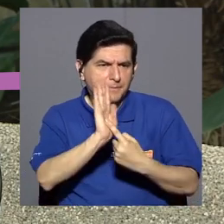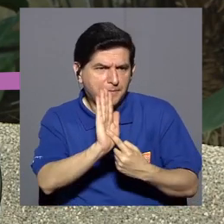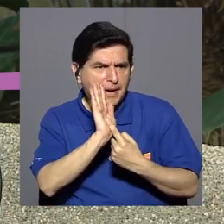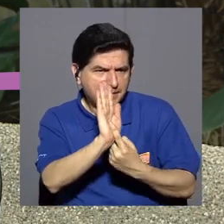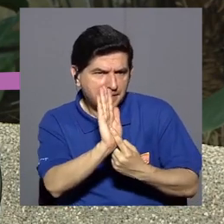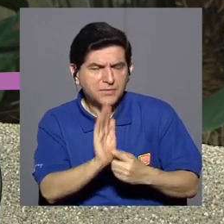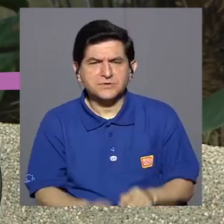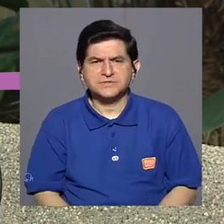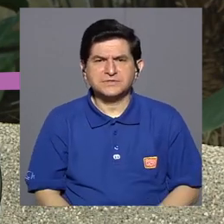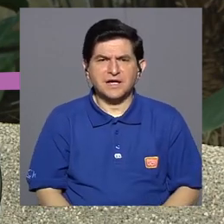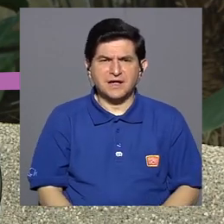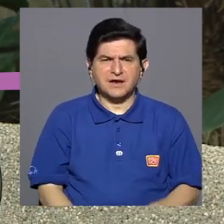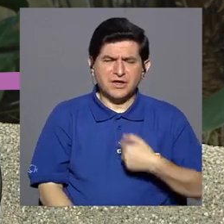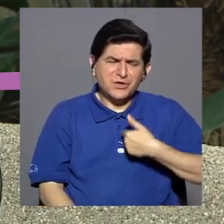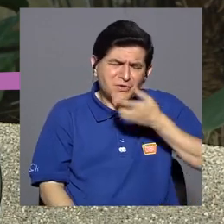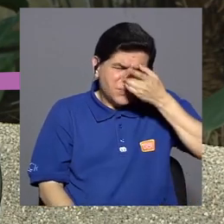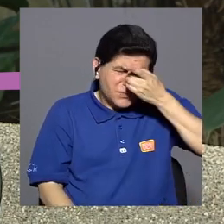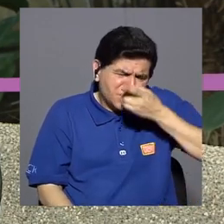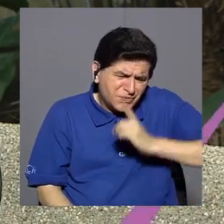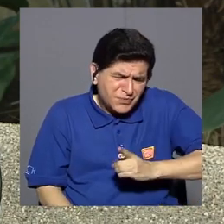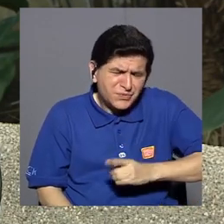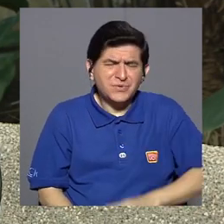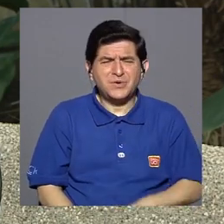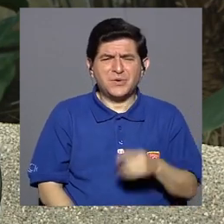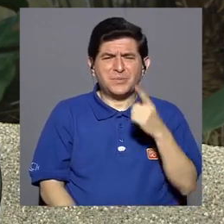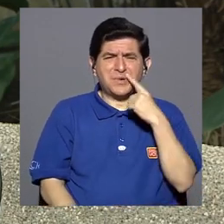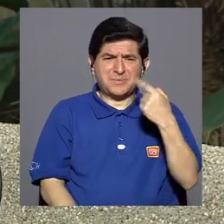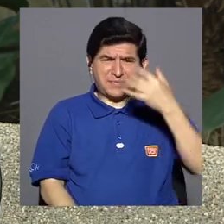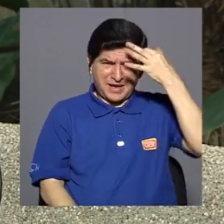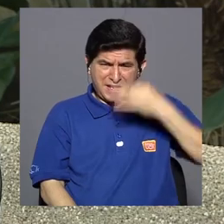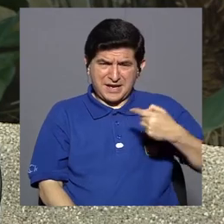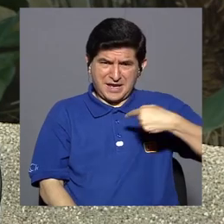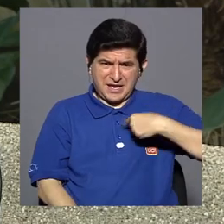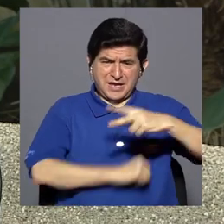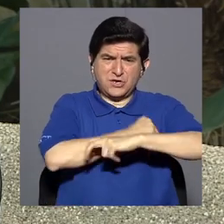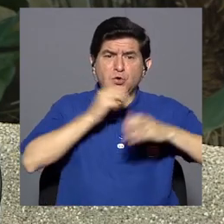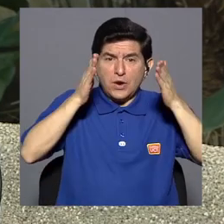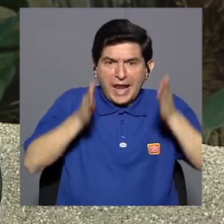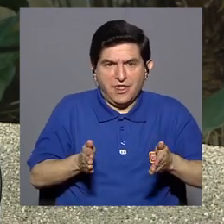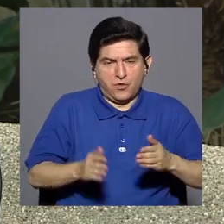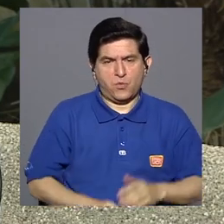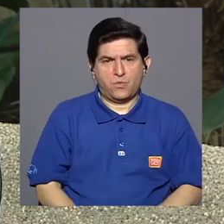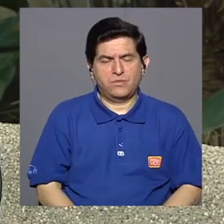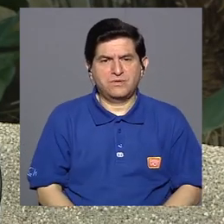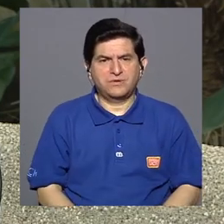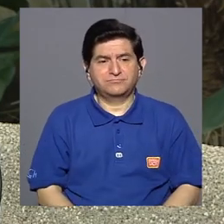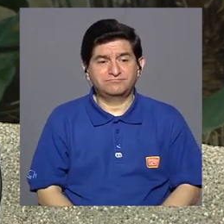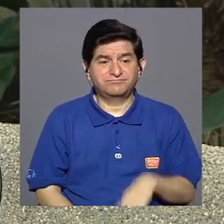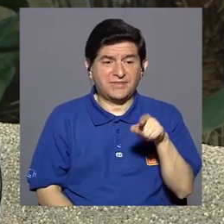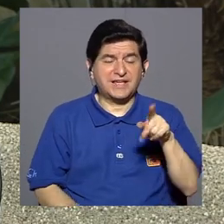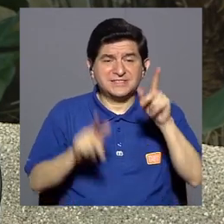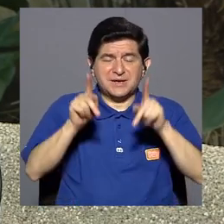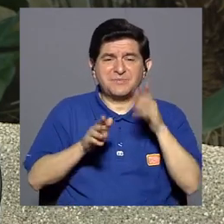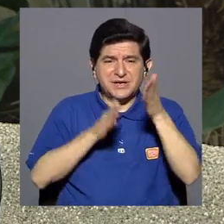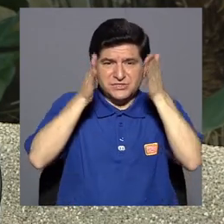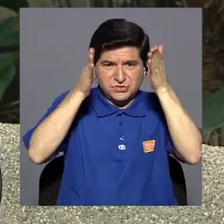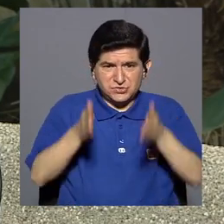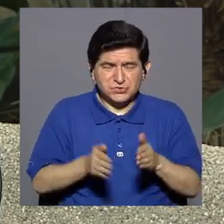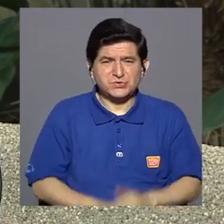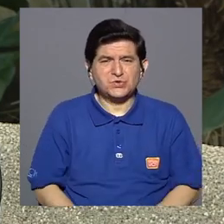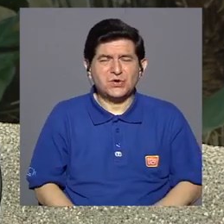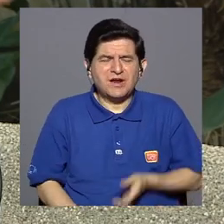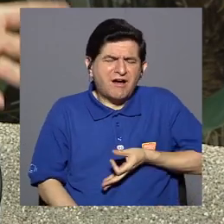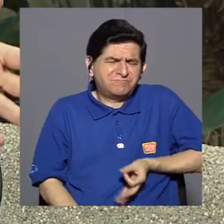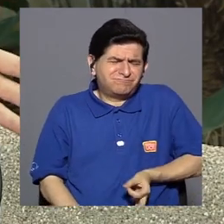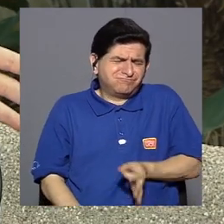demostrarle y estar deprimido porque papá me considera a mí un ladrón, probablemente ese cuidador va a estar